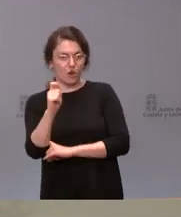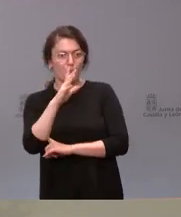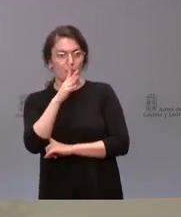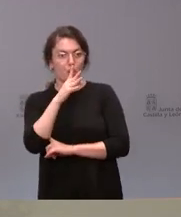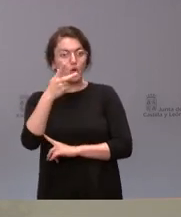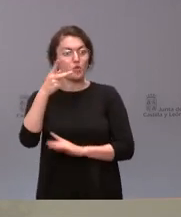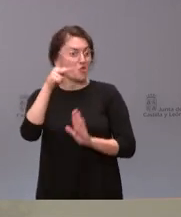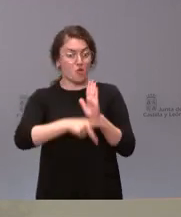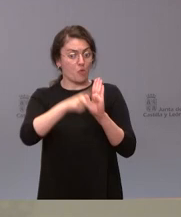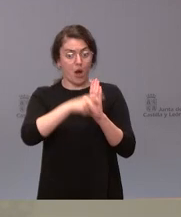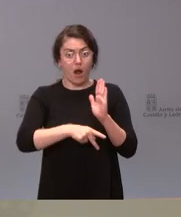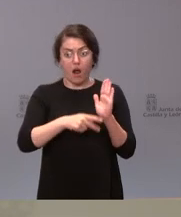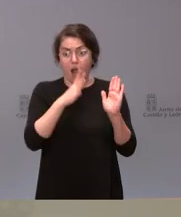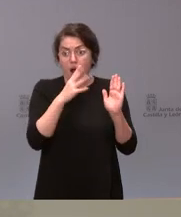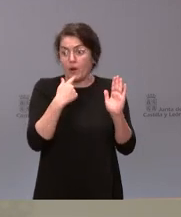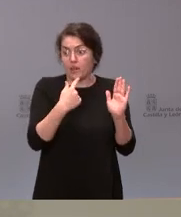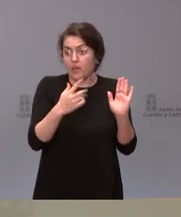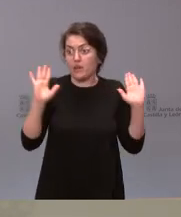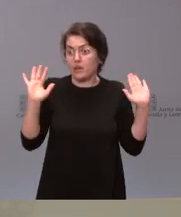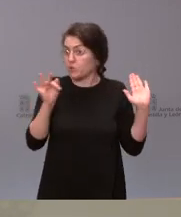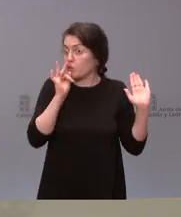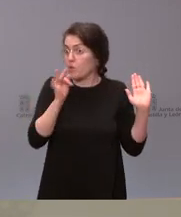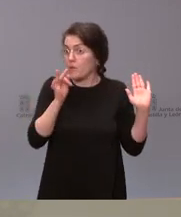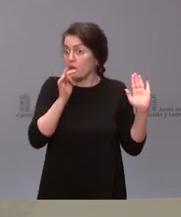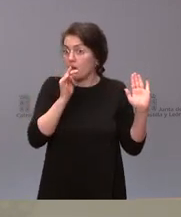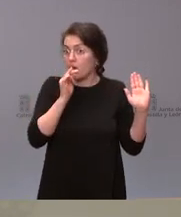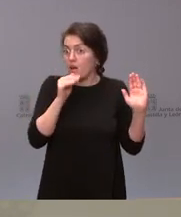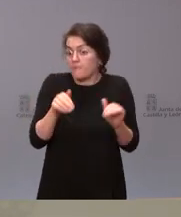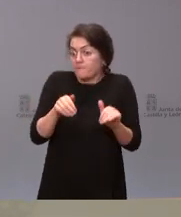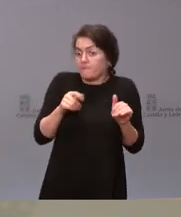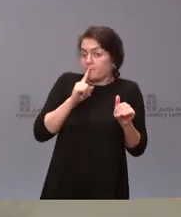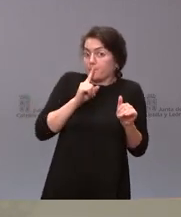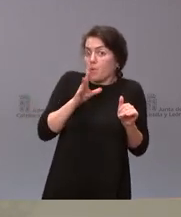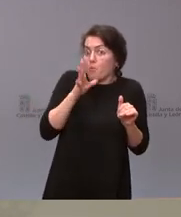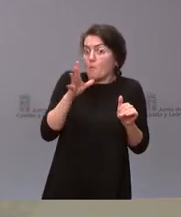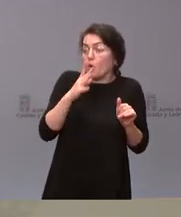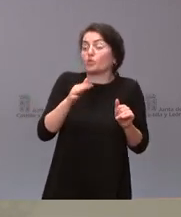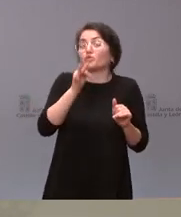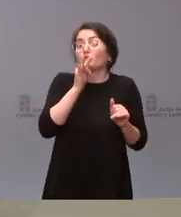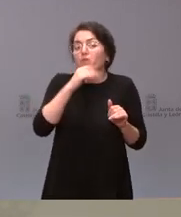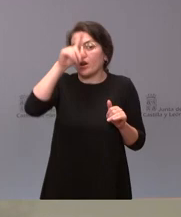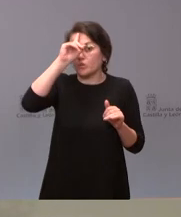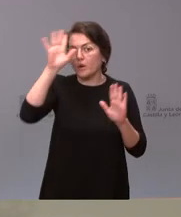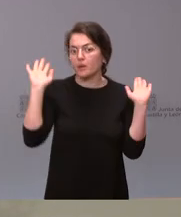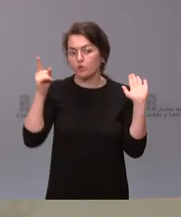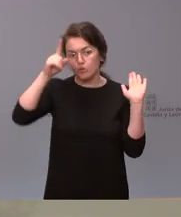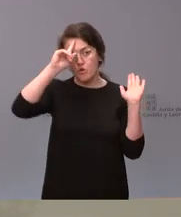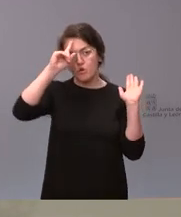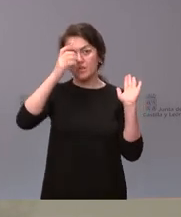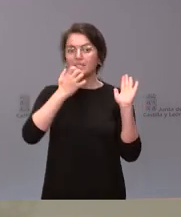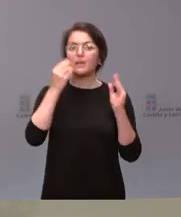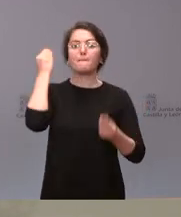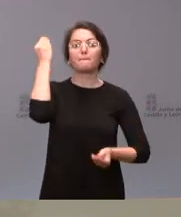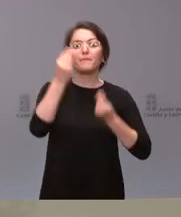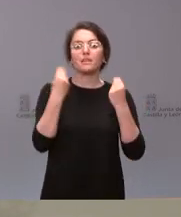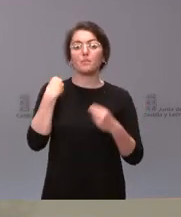dos días después usted nos dice que no se pueden pronunciar al respecto porque no tienen conocimiento. No sé si usted considera que